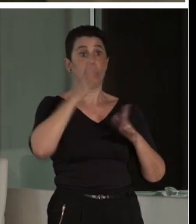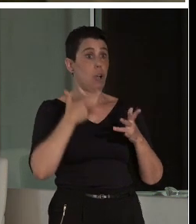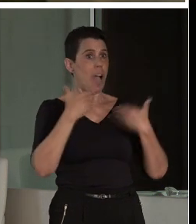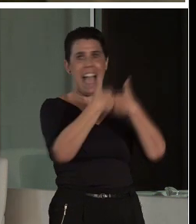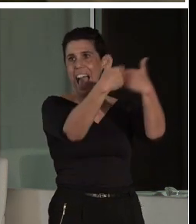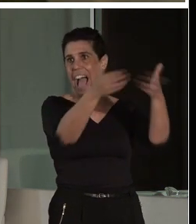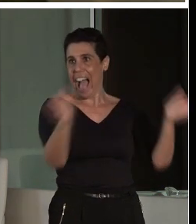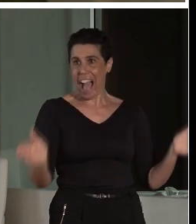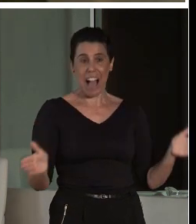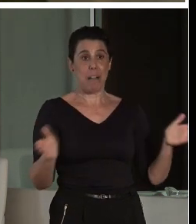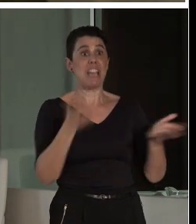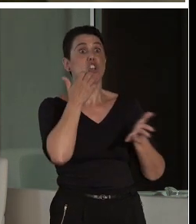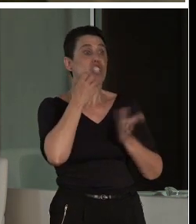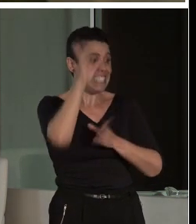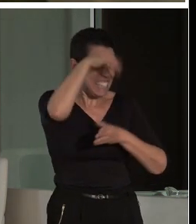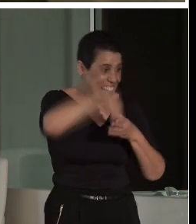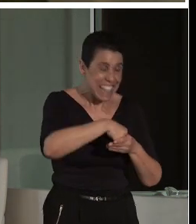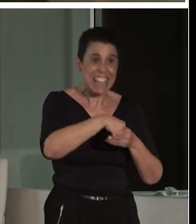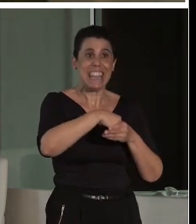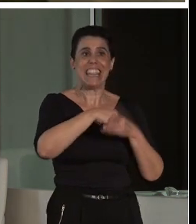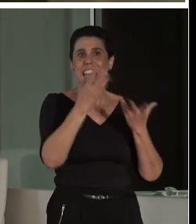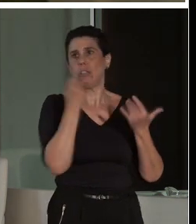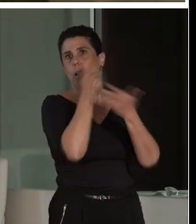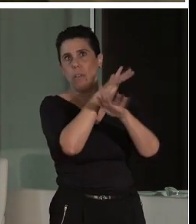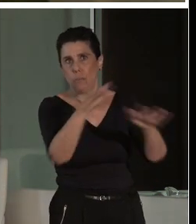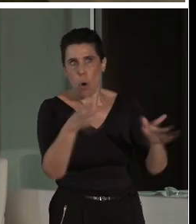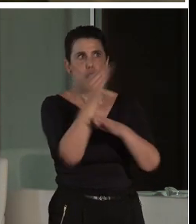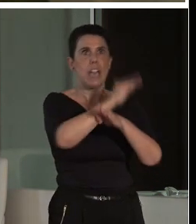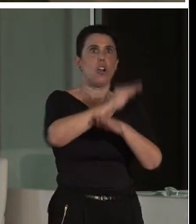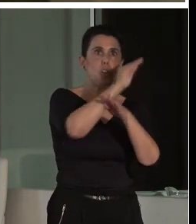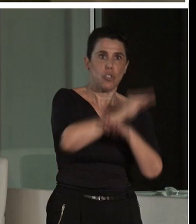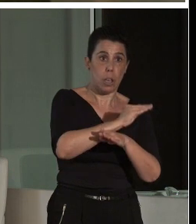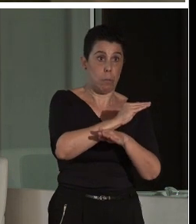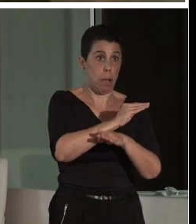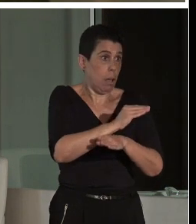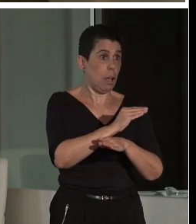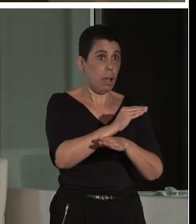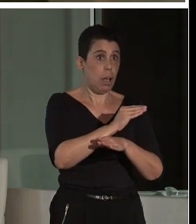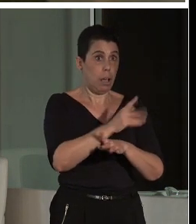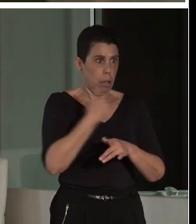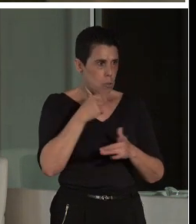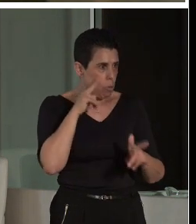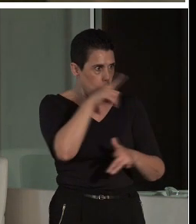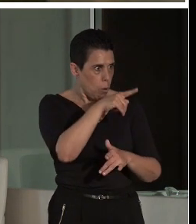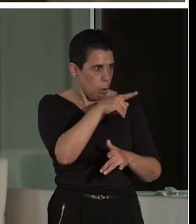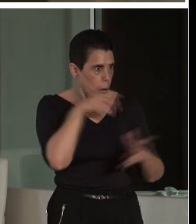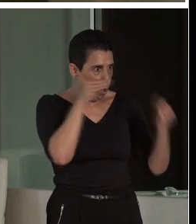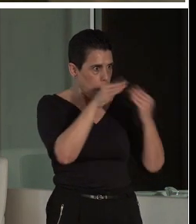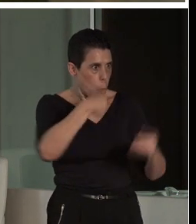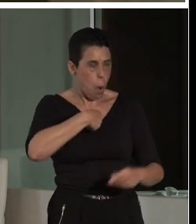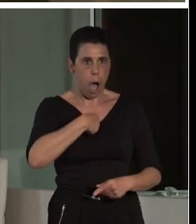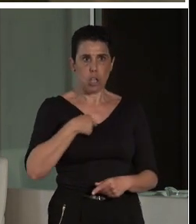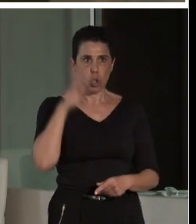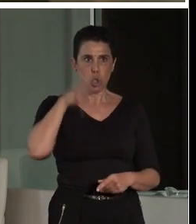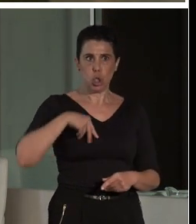conserva, difunde, bla, bla, bla. O sea, nosotros, nosotros. Entonces, claro, dándole vueltas a todas estas